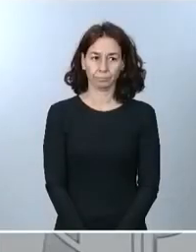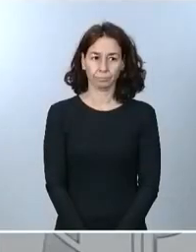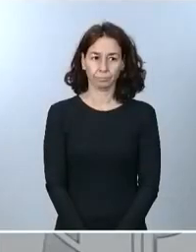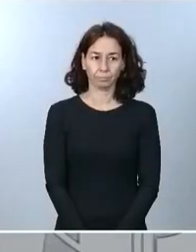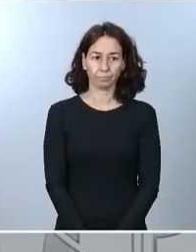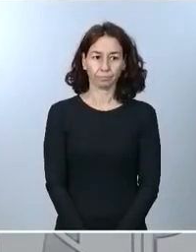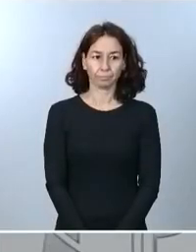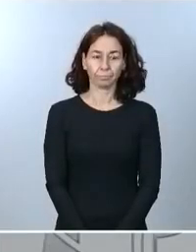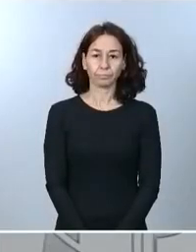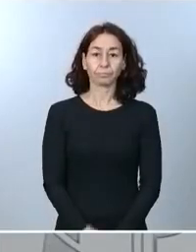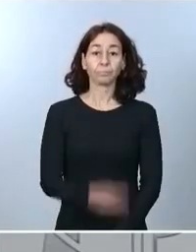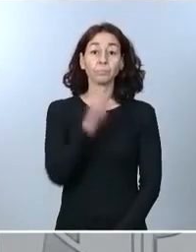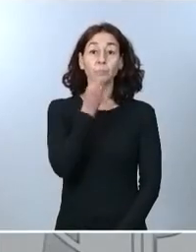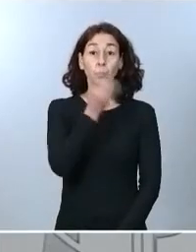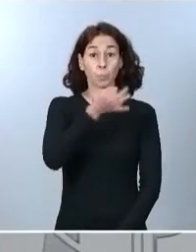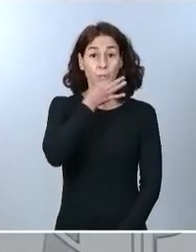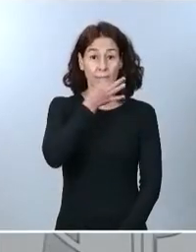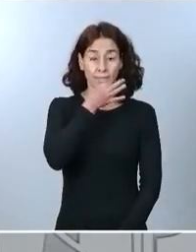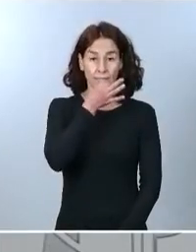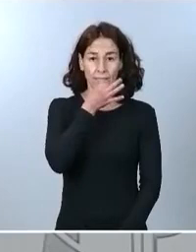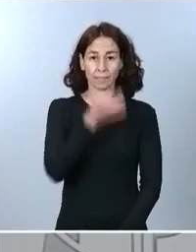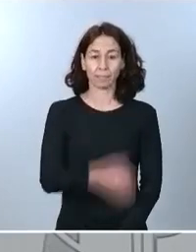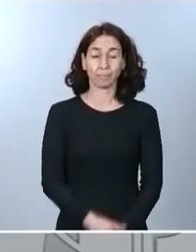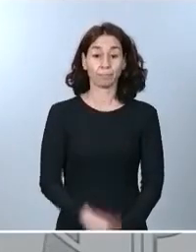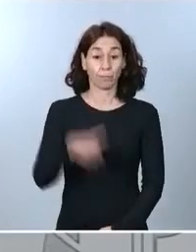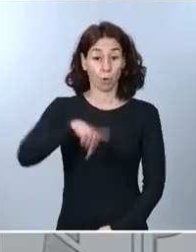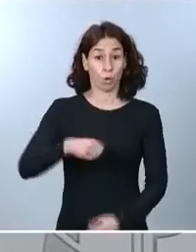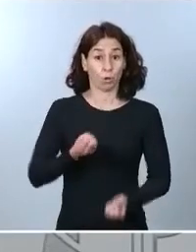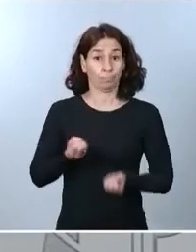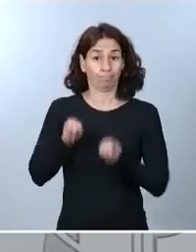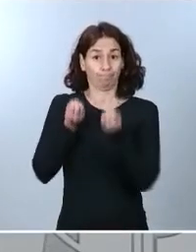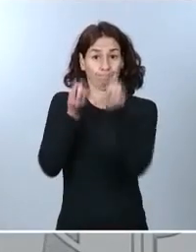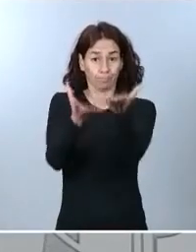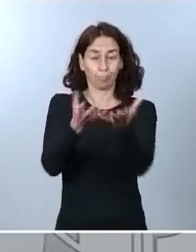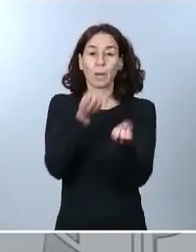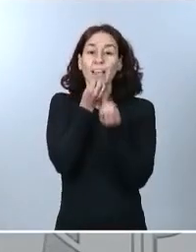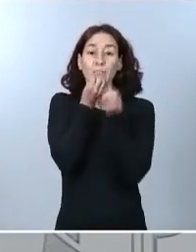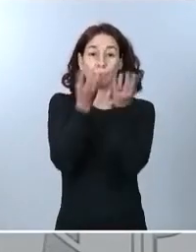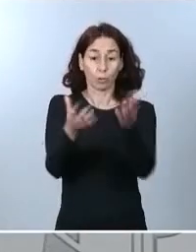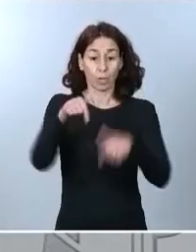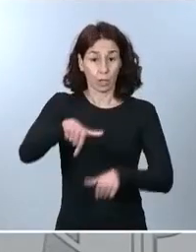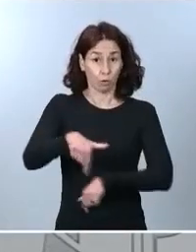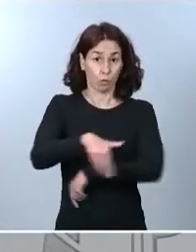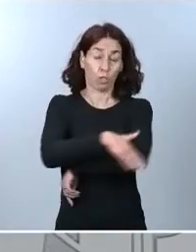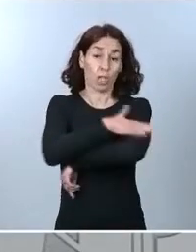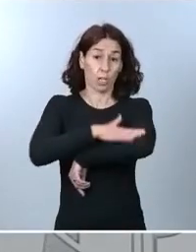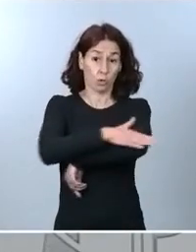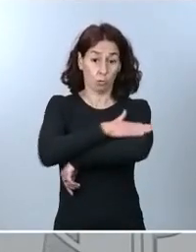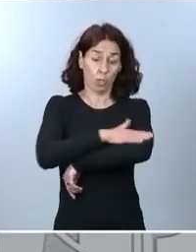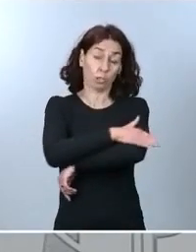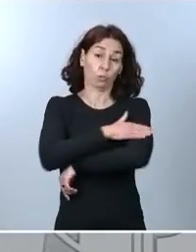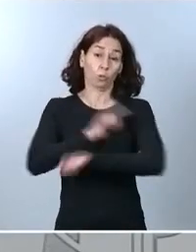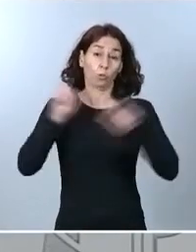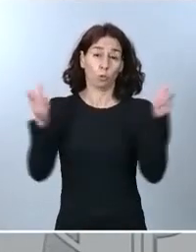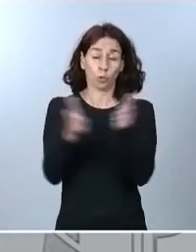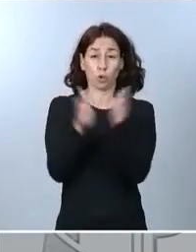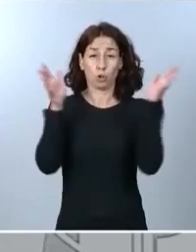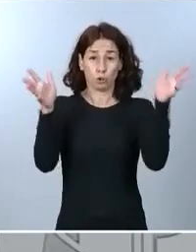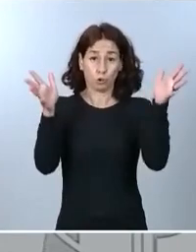Buenas tardes, comparezco para informar que el Gobierno, reunido en Consejo Extraordinario de Ministros,